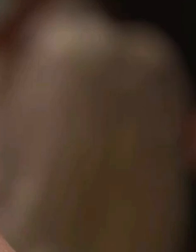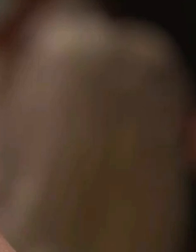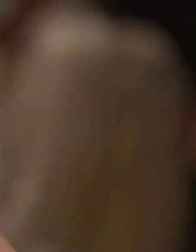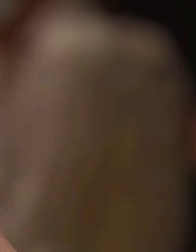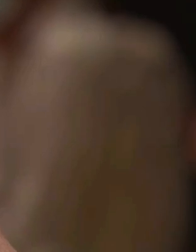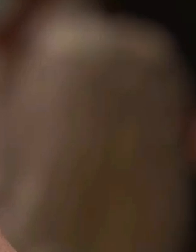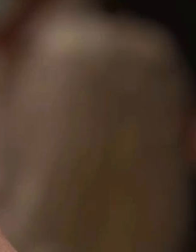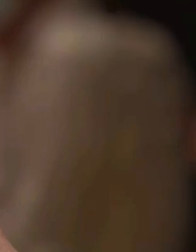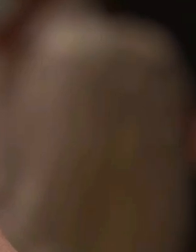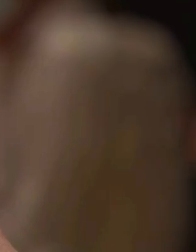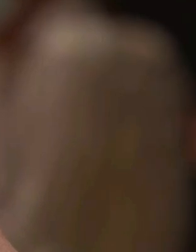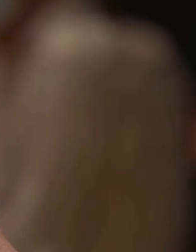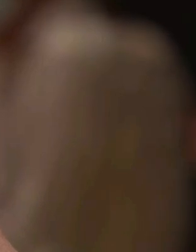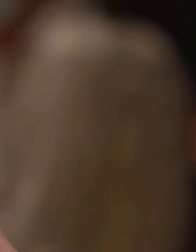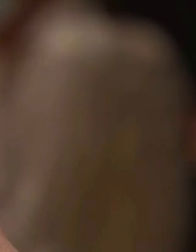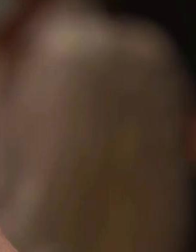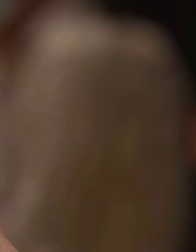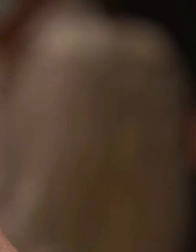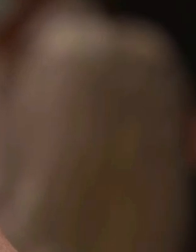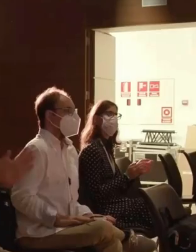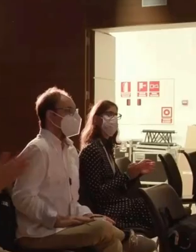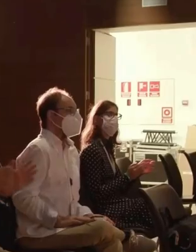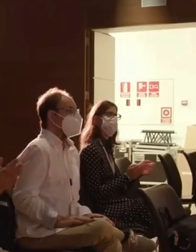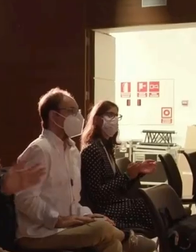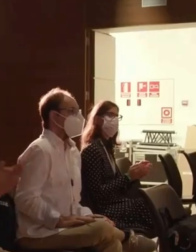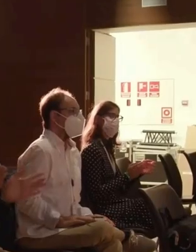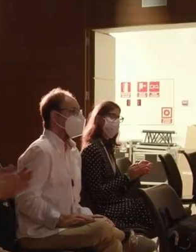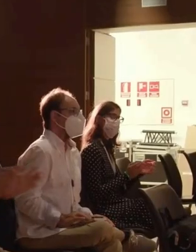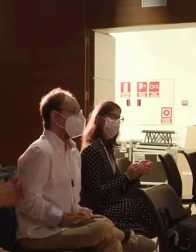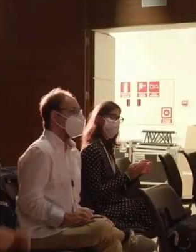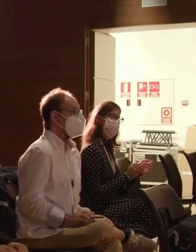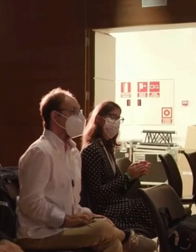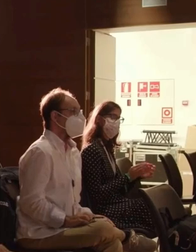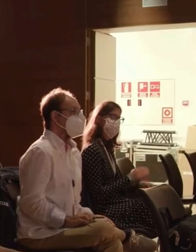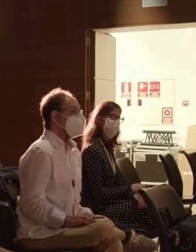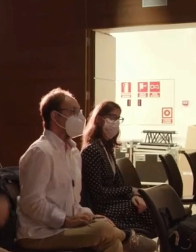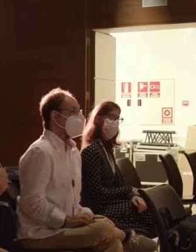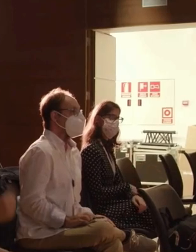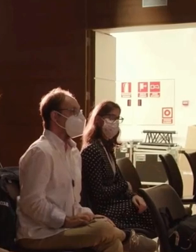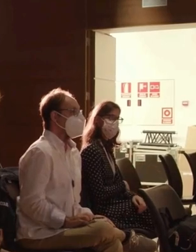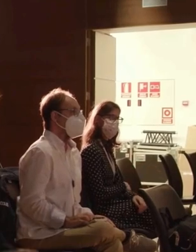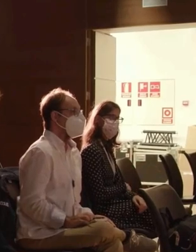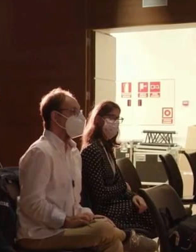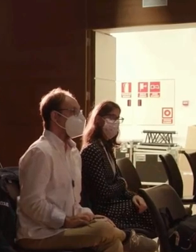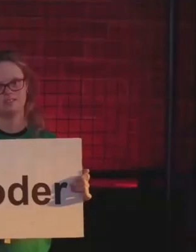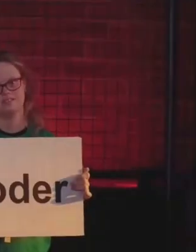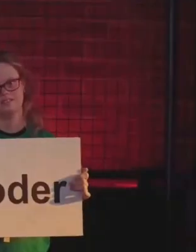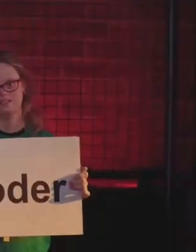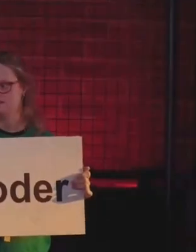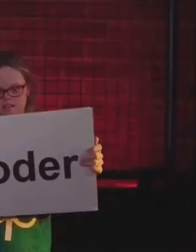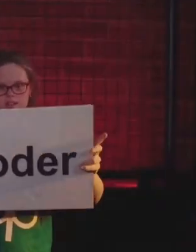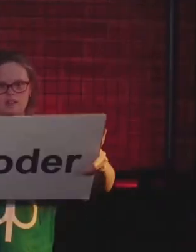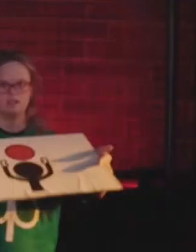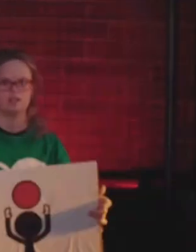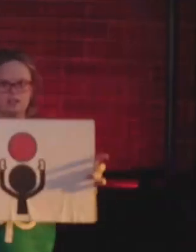discapacidad intelectual de plena inclusión en la región de Murcia hicieron de estrellas del rock protagonizando el videoclip de la canción Tienes Poder.